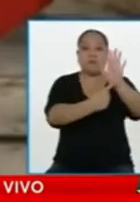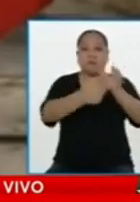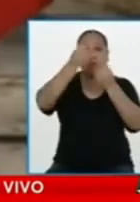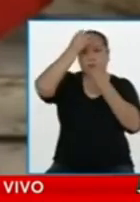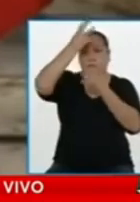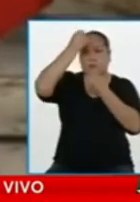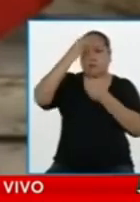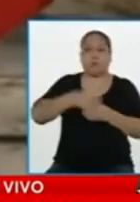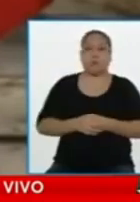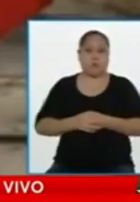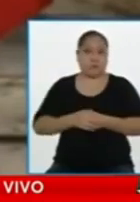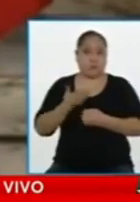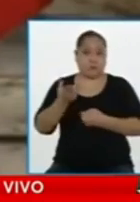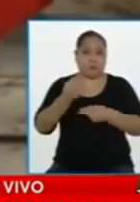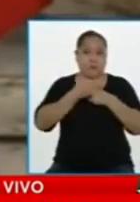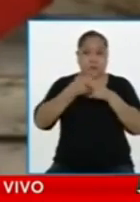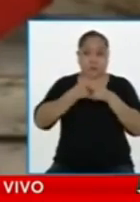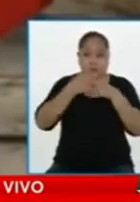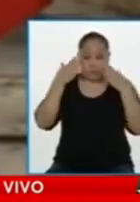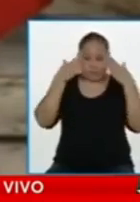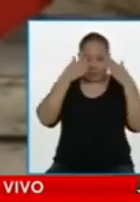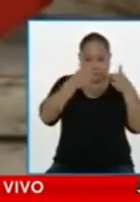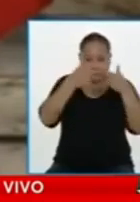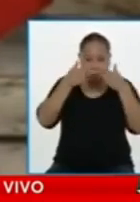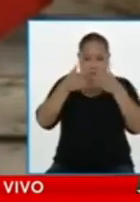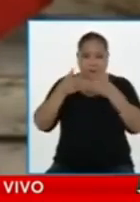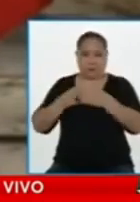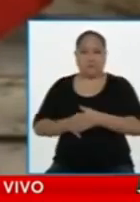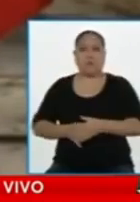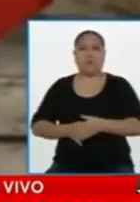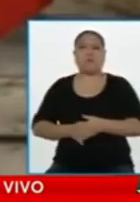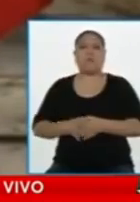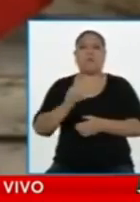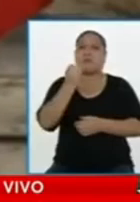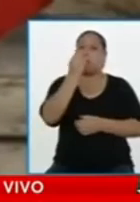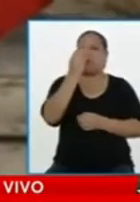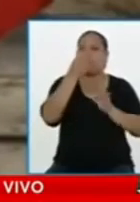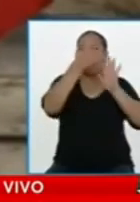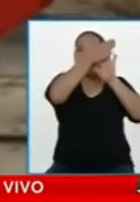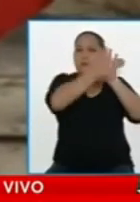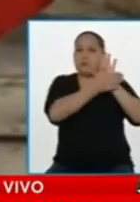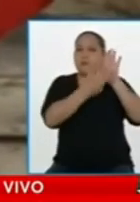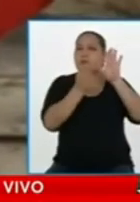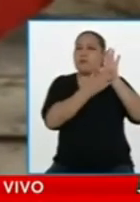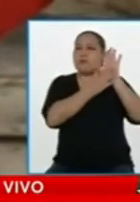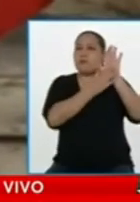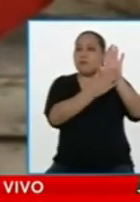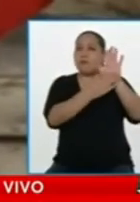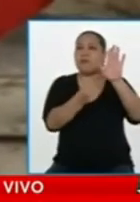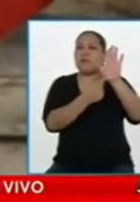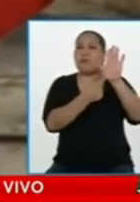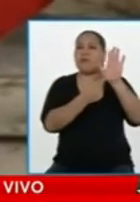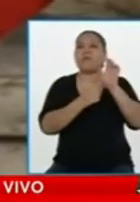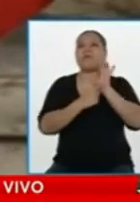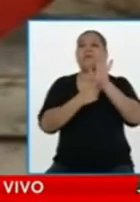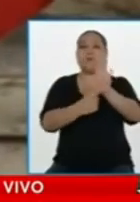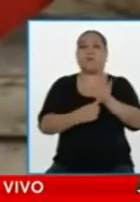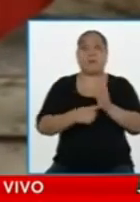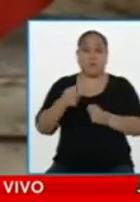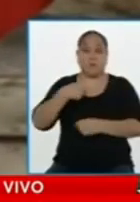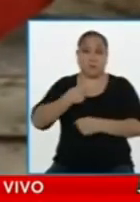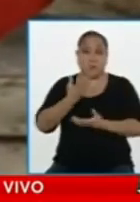Educación trató de tapar este caos, este enredo,